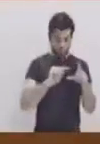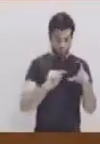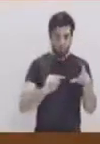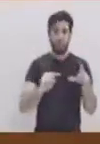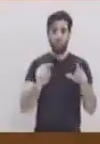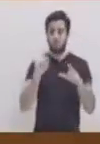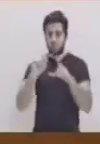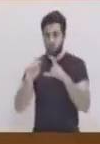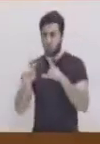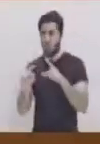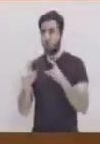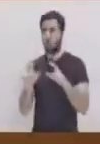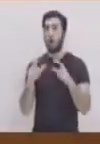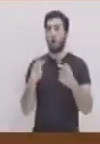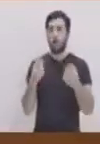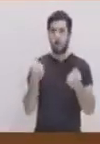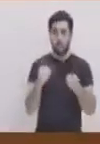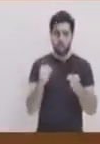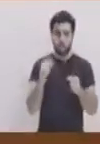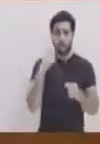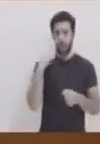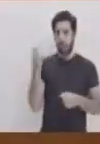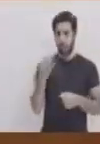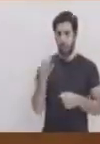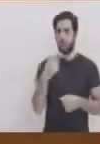y al extremo suave